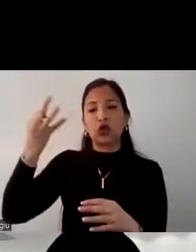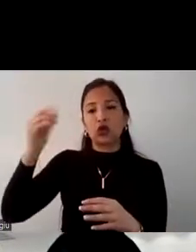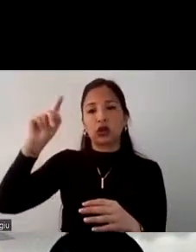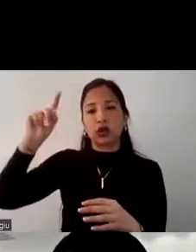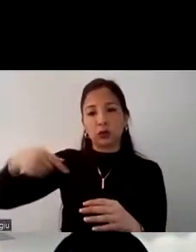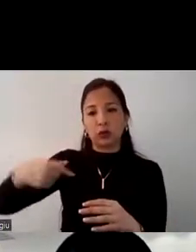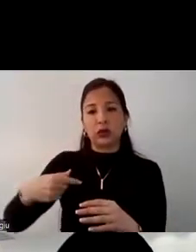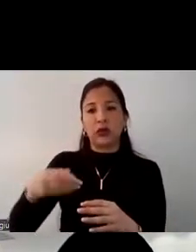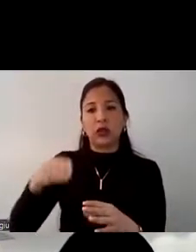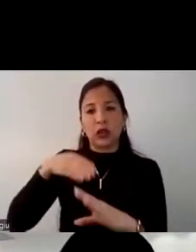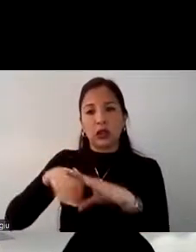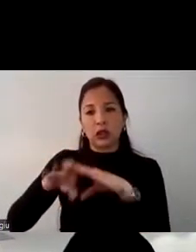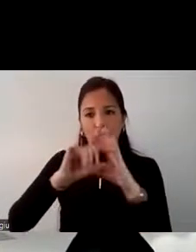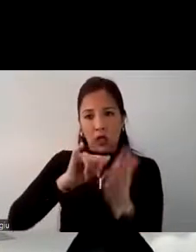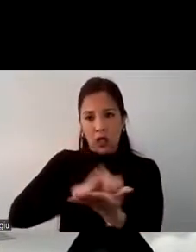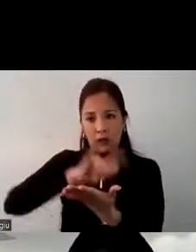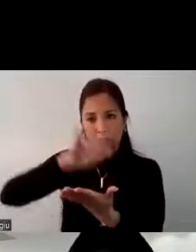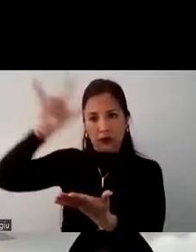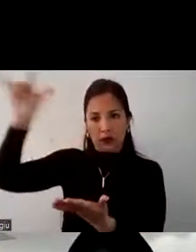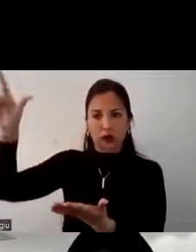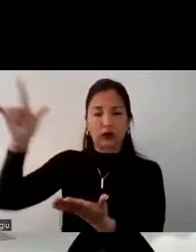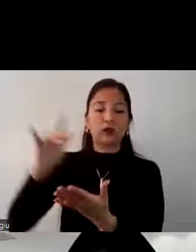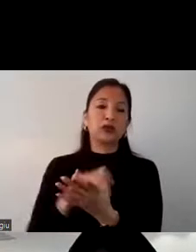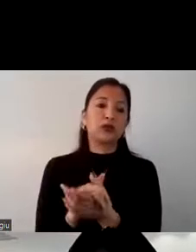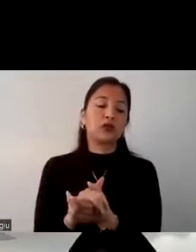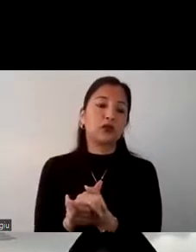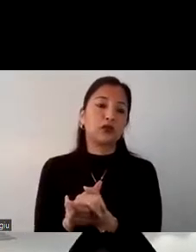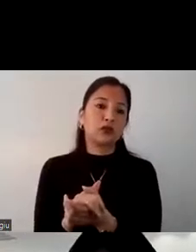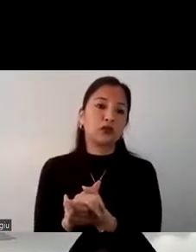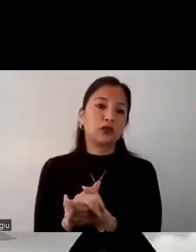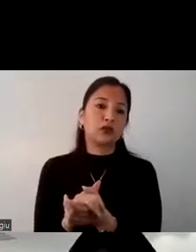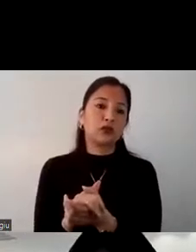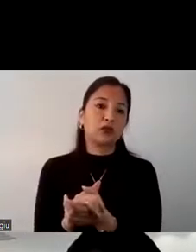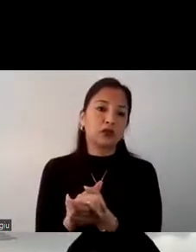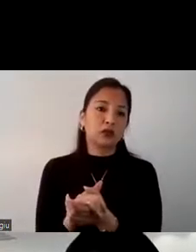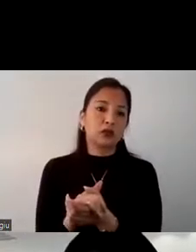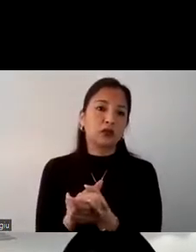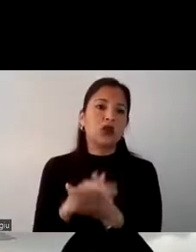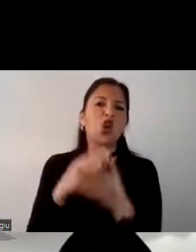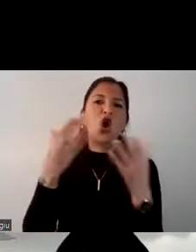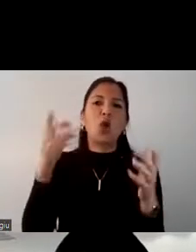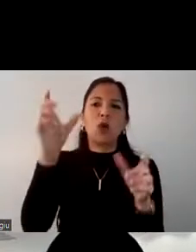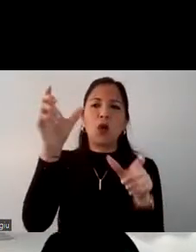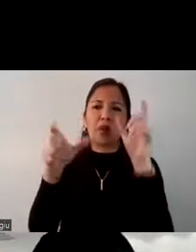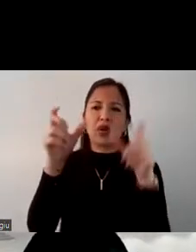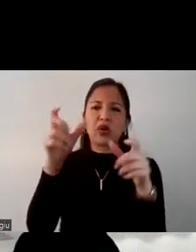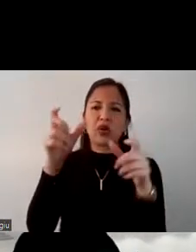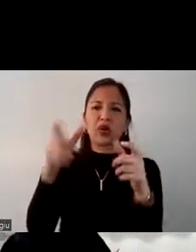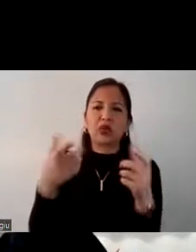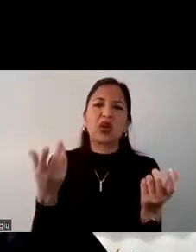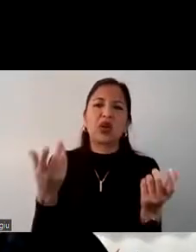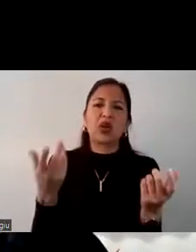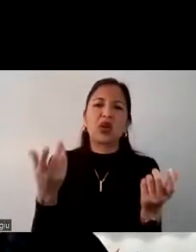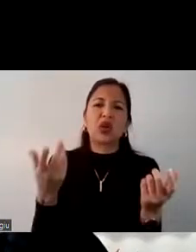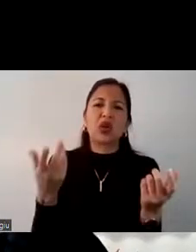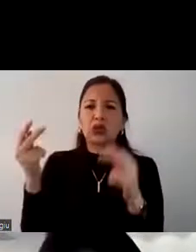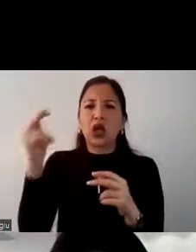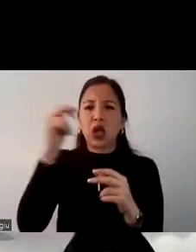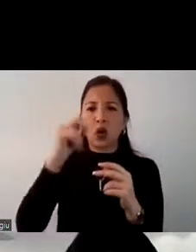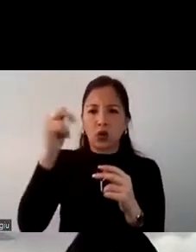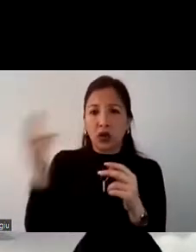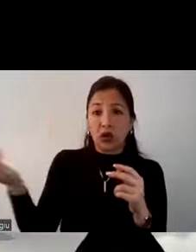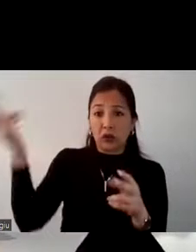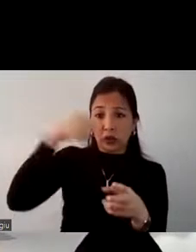los que entrarían por vía aérea el perfil potencial turista ecuatoriano que está interesado en nuestro país